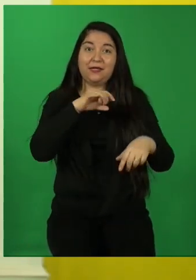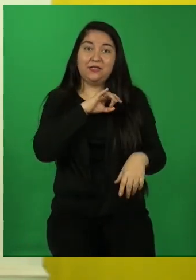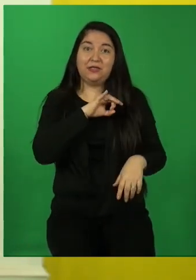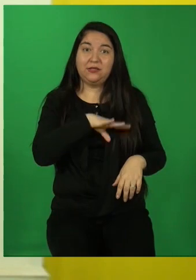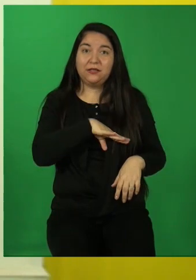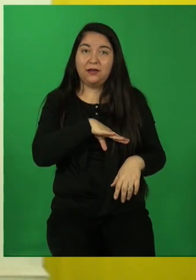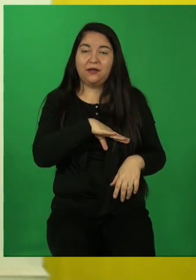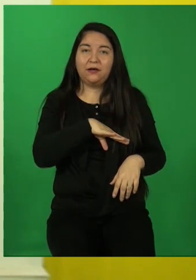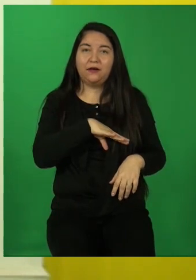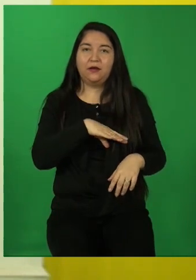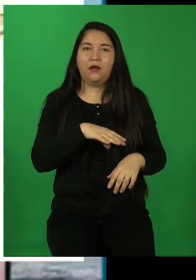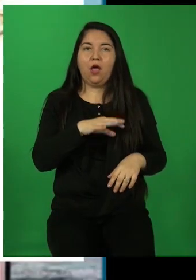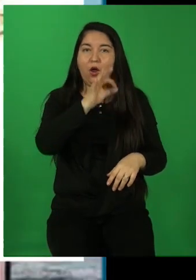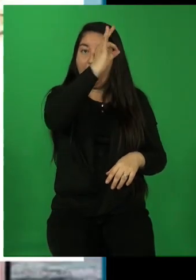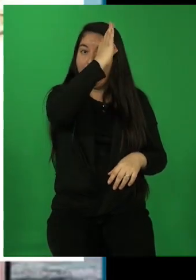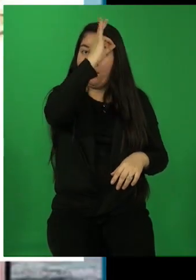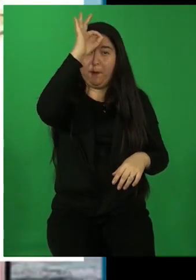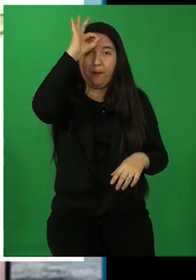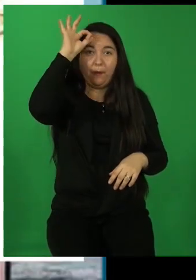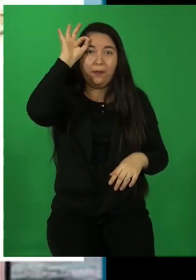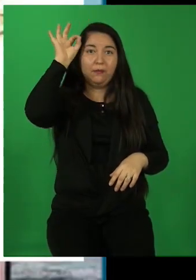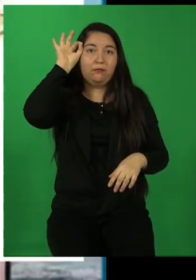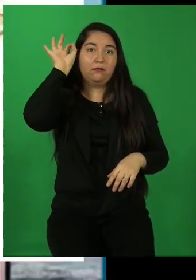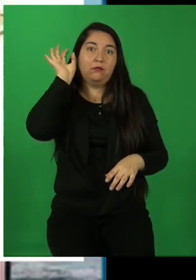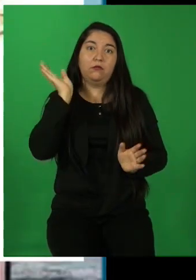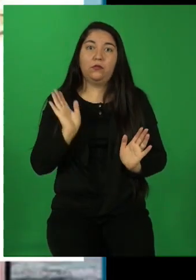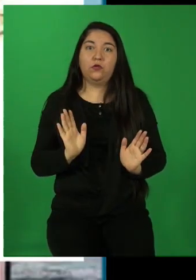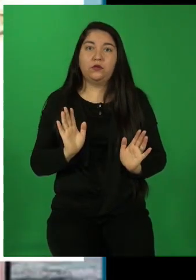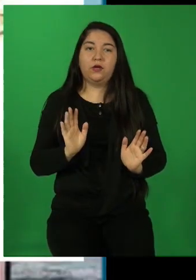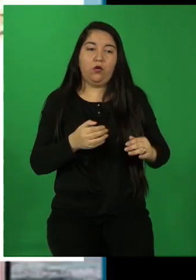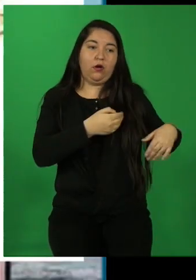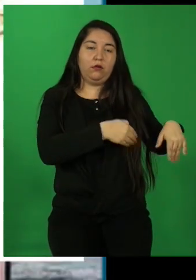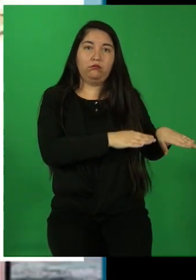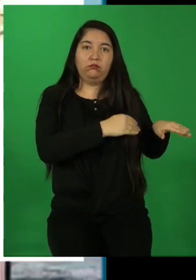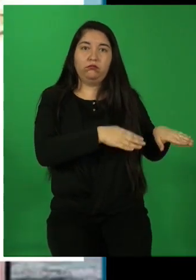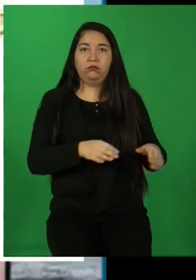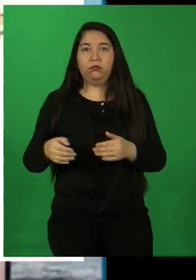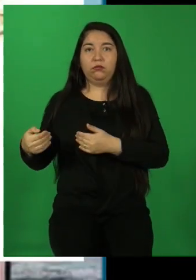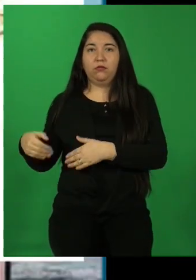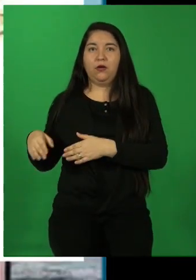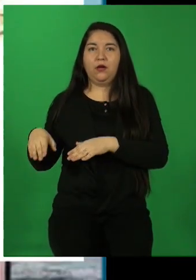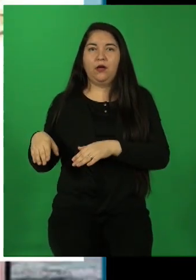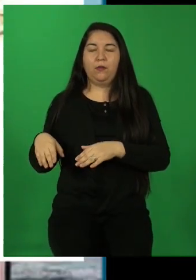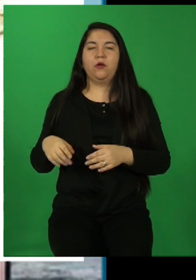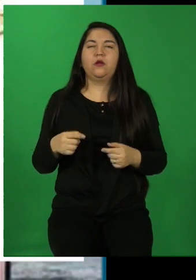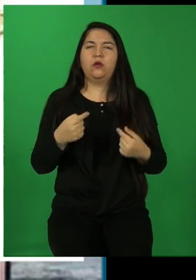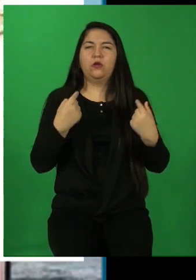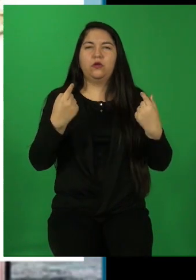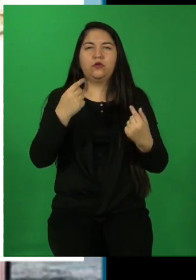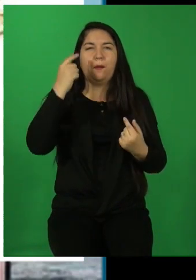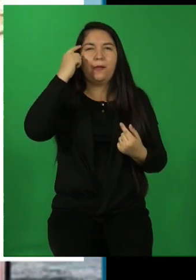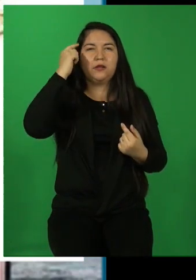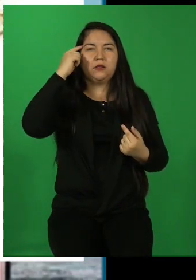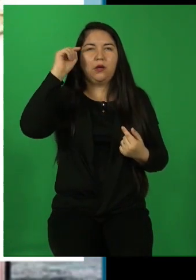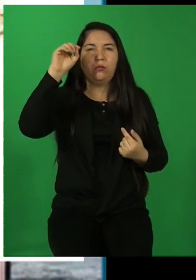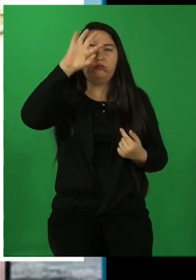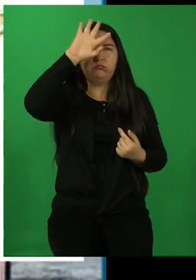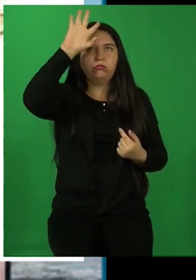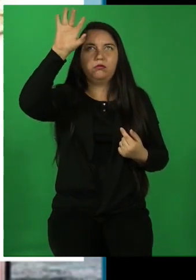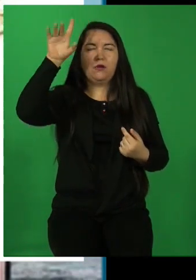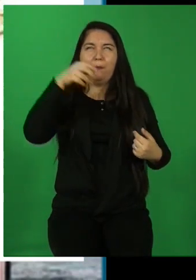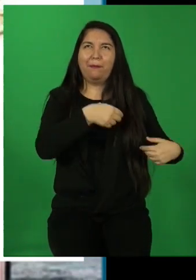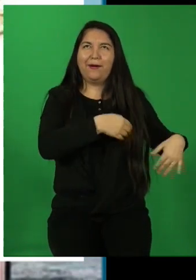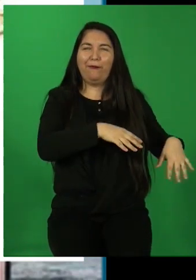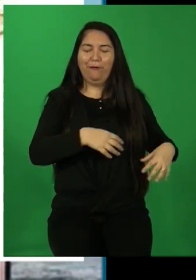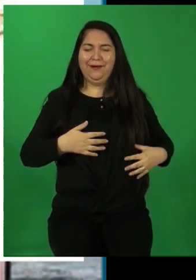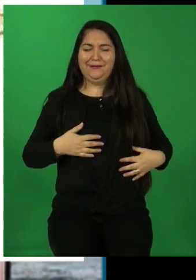los mapuches, los pascuenses. Cuando uno se imagina a un pascuense, no es que anden toda la vida con esa